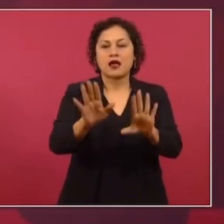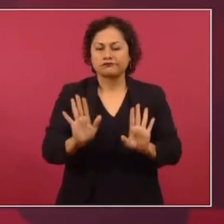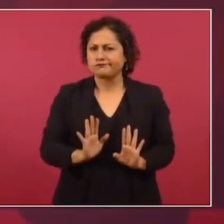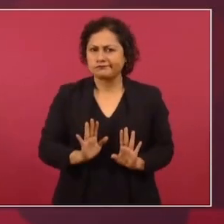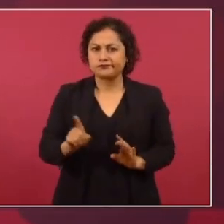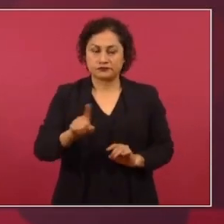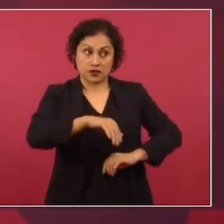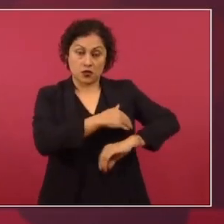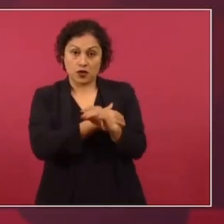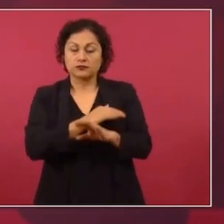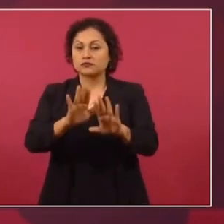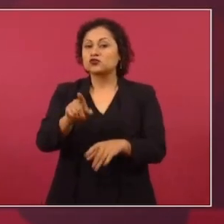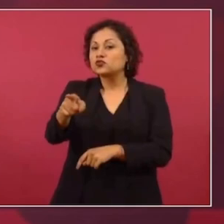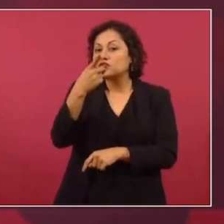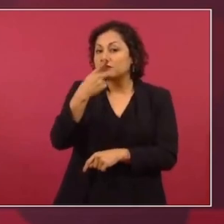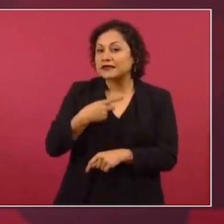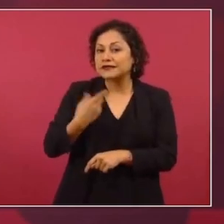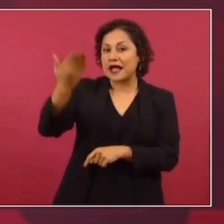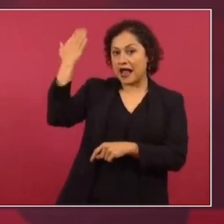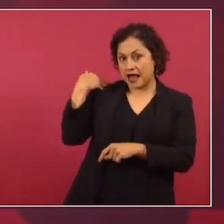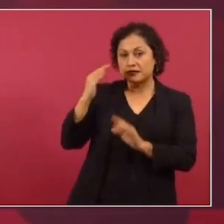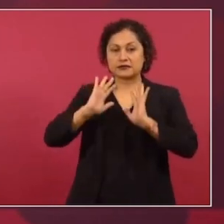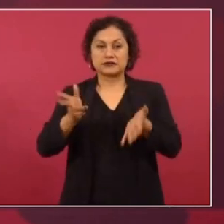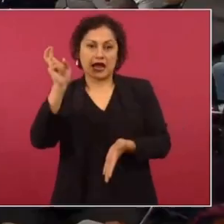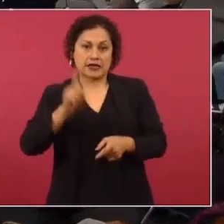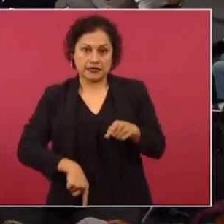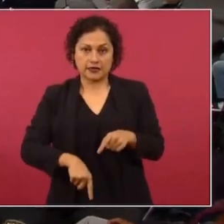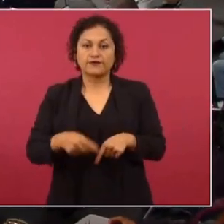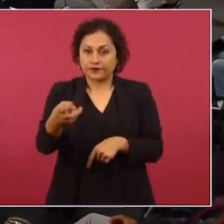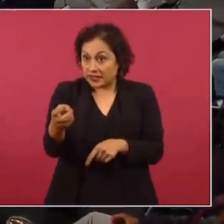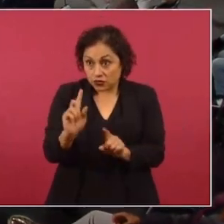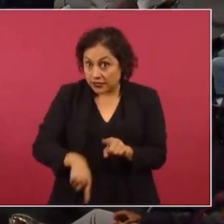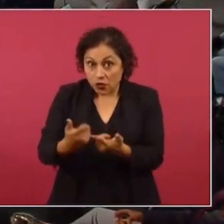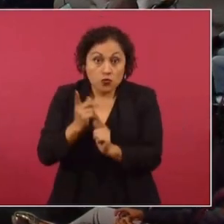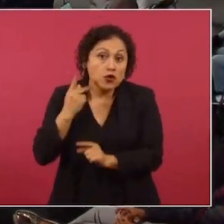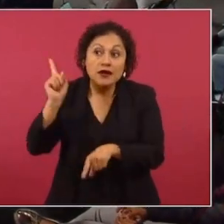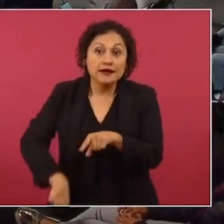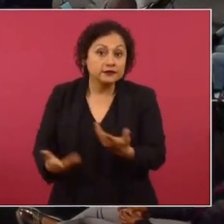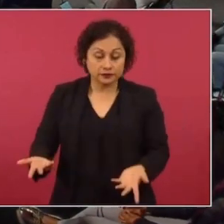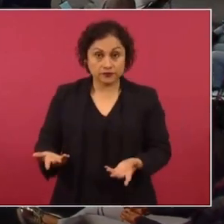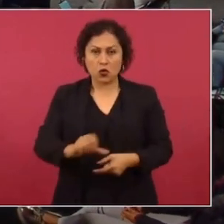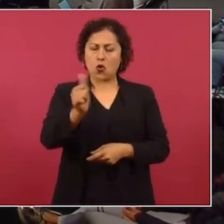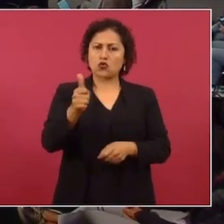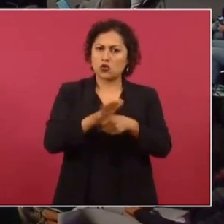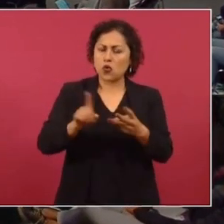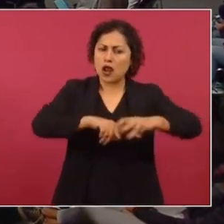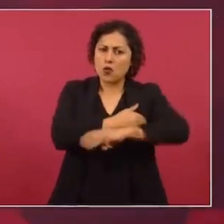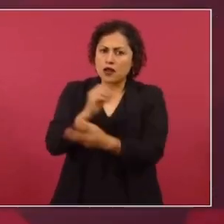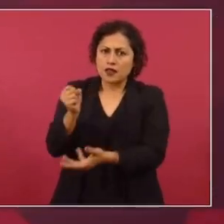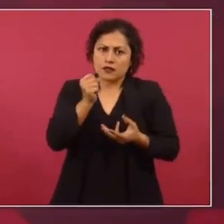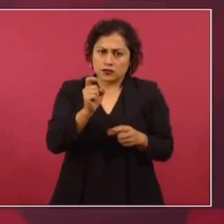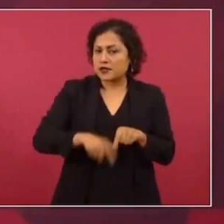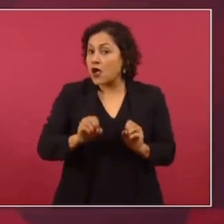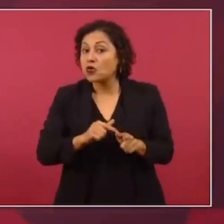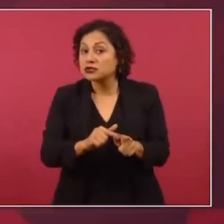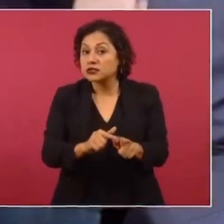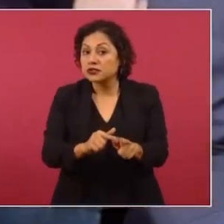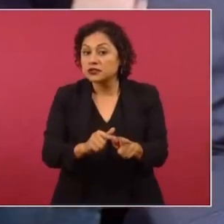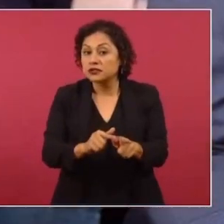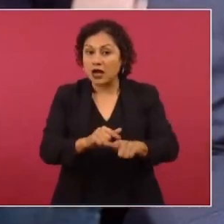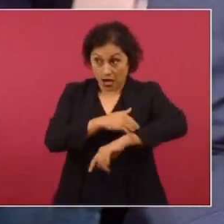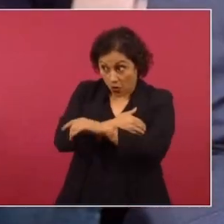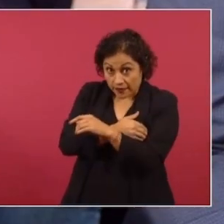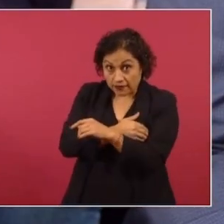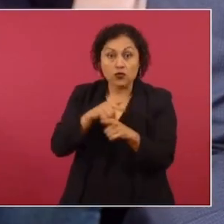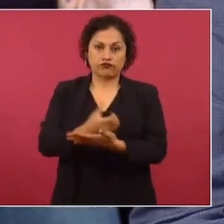de cómo venía y que ya no está. Es la cláusula de vida eterna, la única que Eso se eliminó. ¿Cuál es el otro? ¿Los guardaditos? ¿Se eliminaron o se mantienen? ¿El